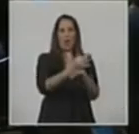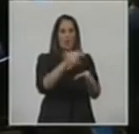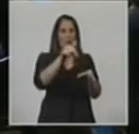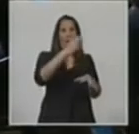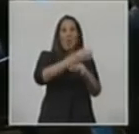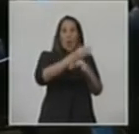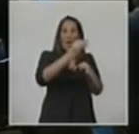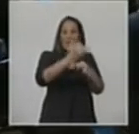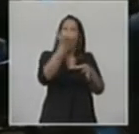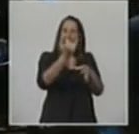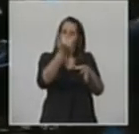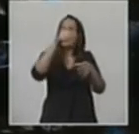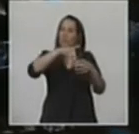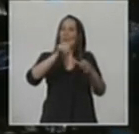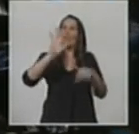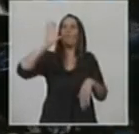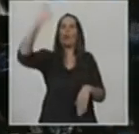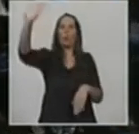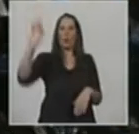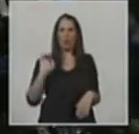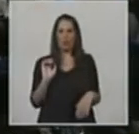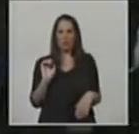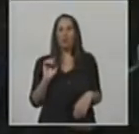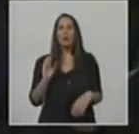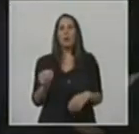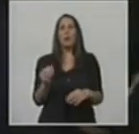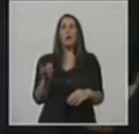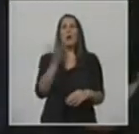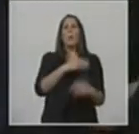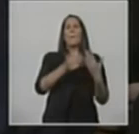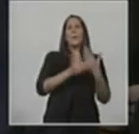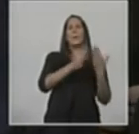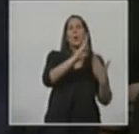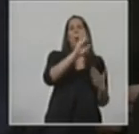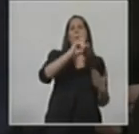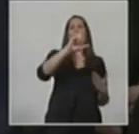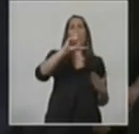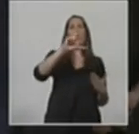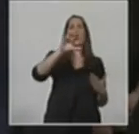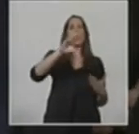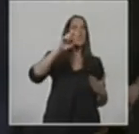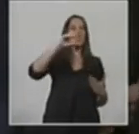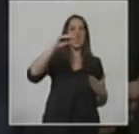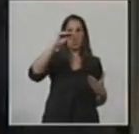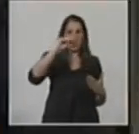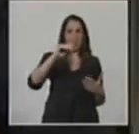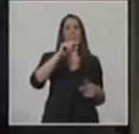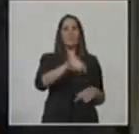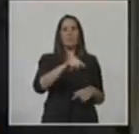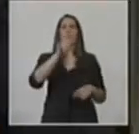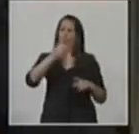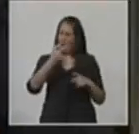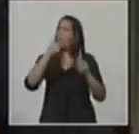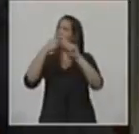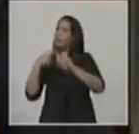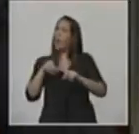hace unas semanas en Jujuy, el Ministro Burdich, junto a todos los ministros de Educación de las provincias, fijaron un